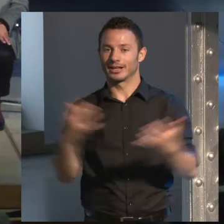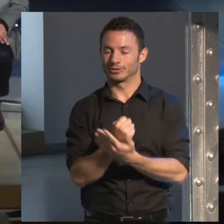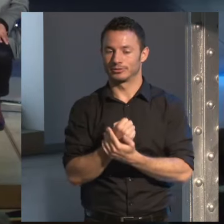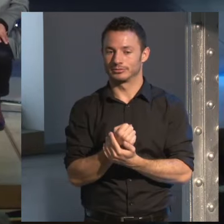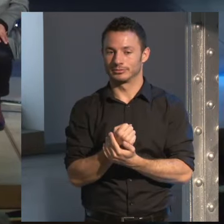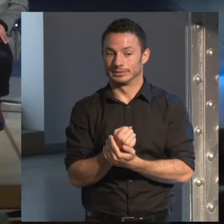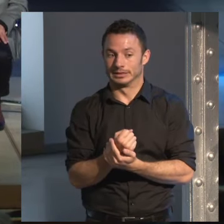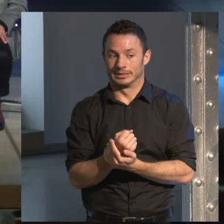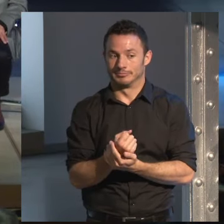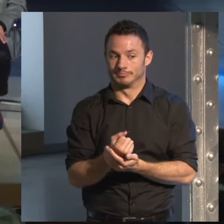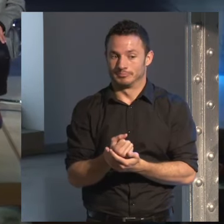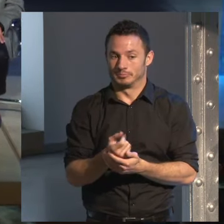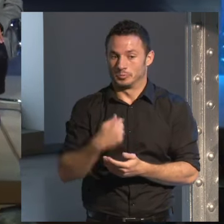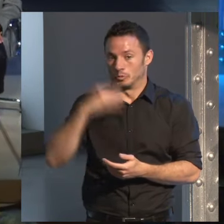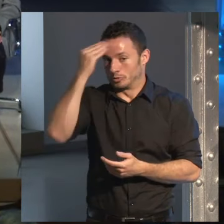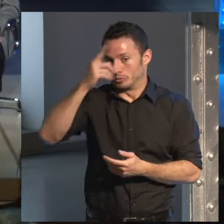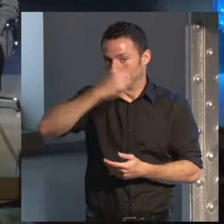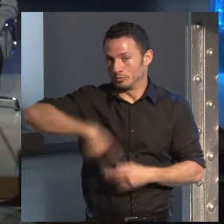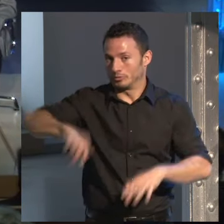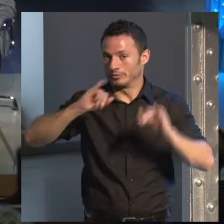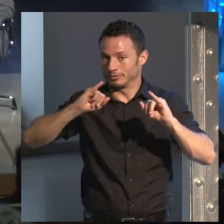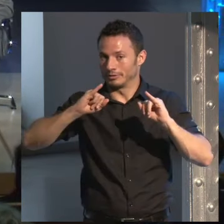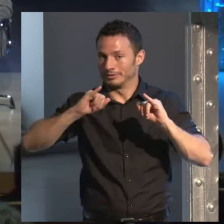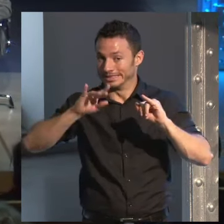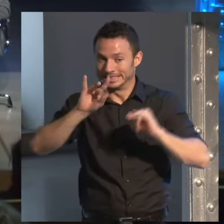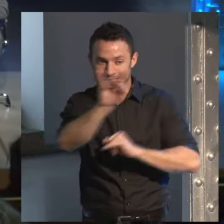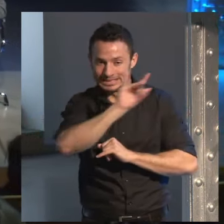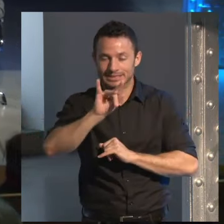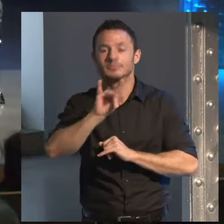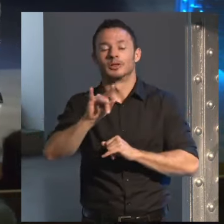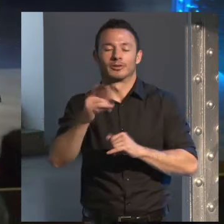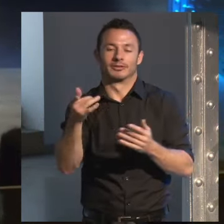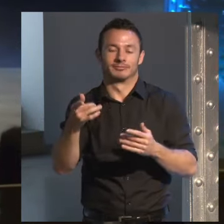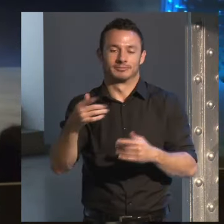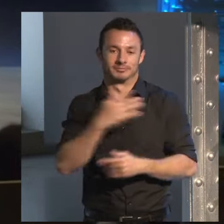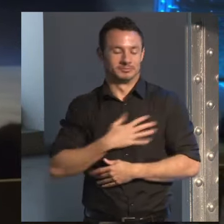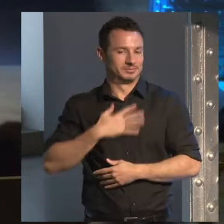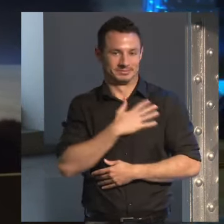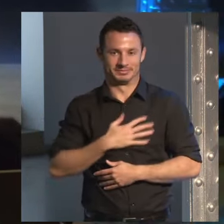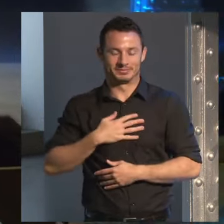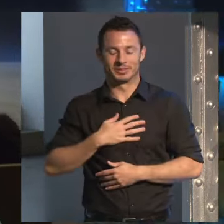hayan pasado muy bien sí bueno pues entonces ya nos damos por satisfechos buenas noches a todos gracias gracias gracias gracias gracias gracias